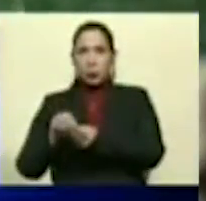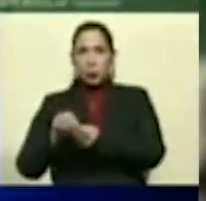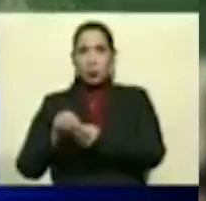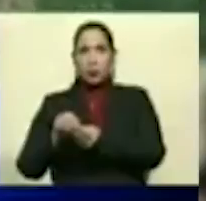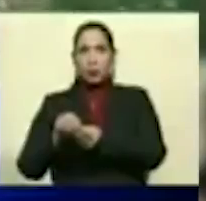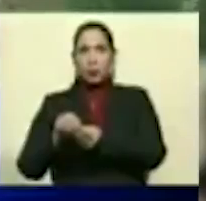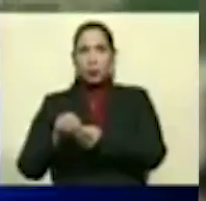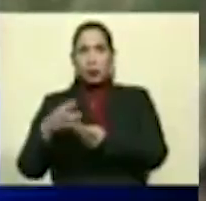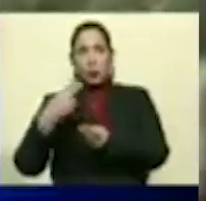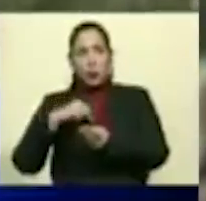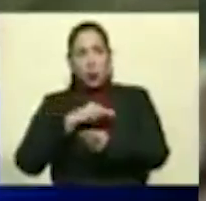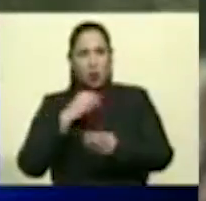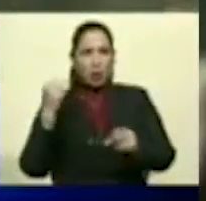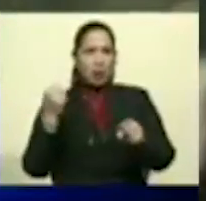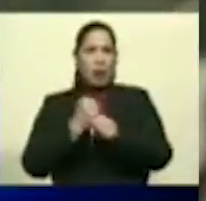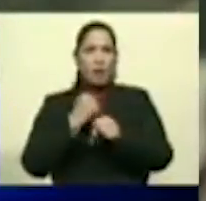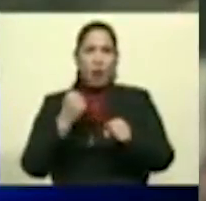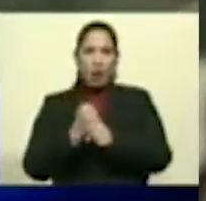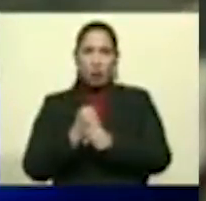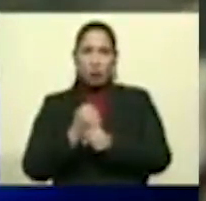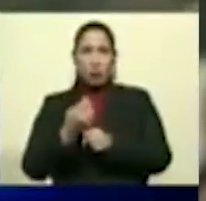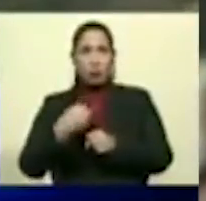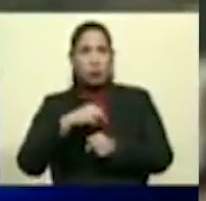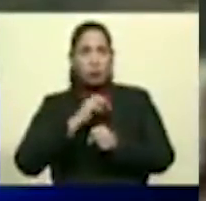trabajando para neutralizar.